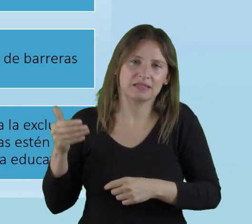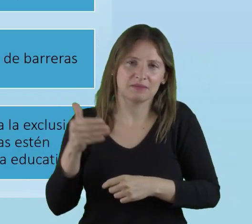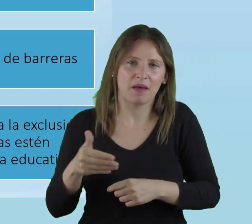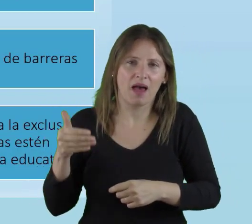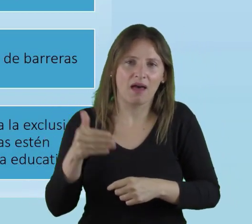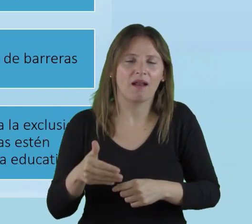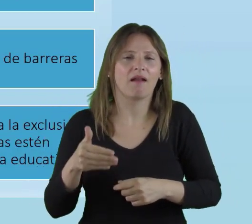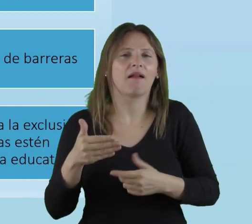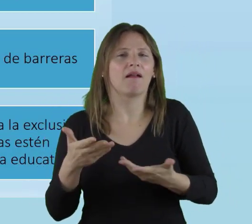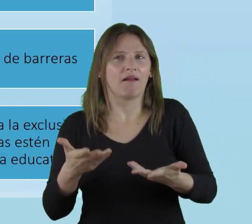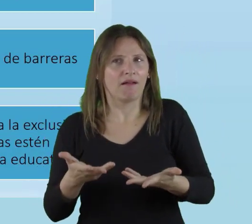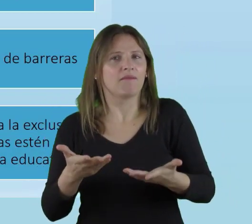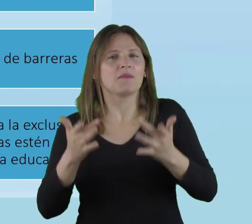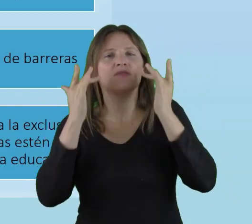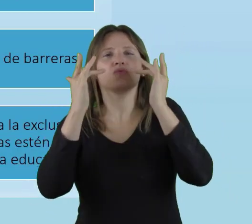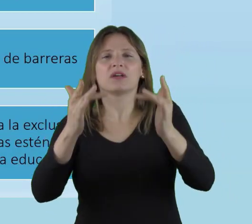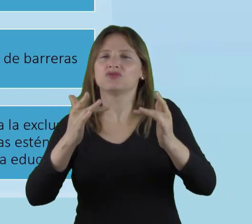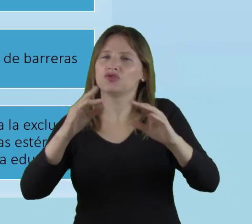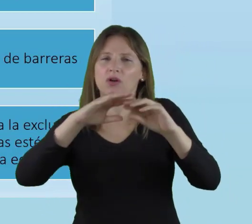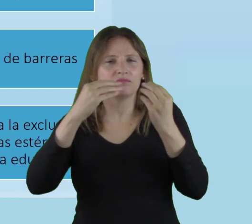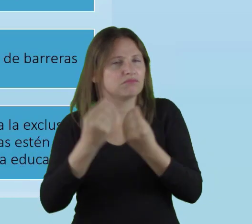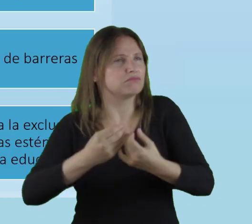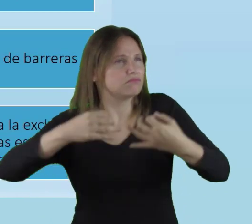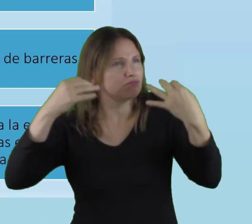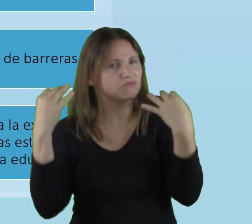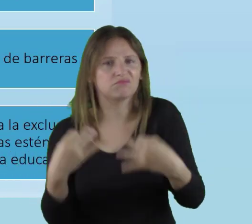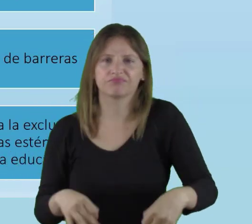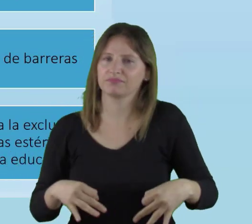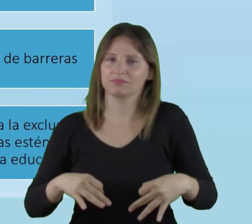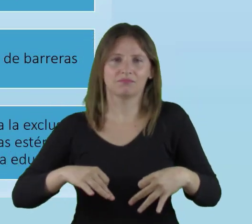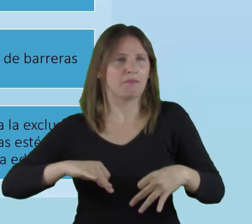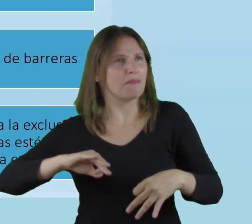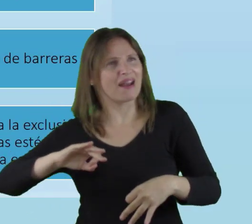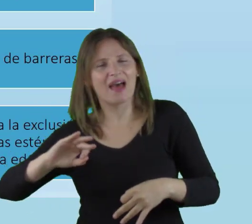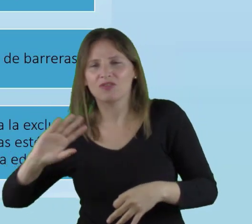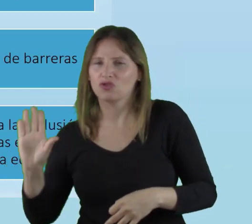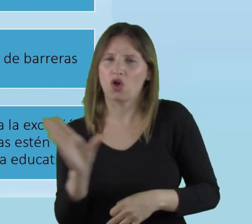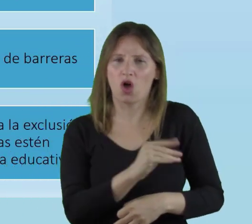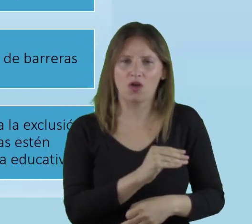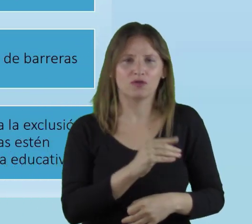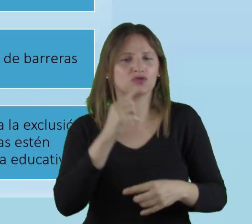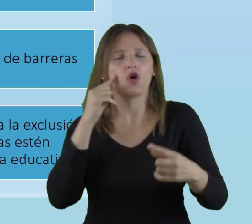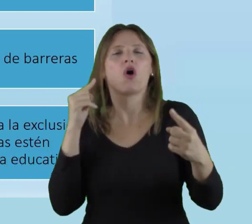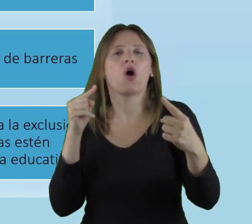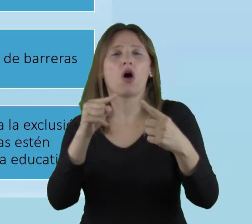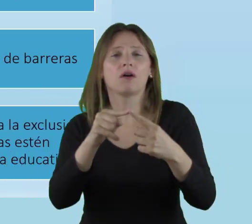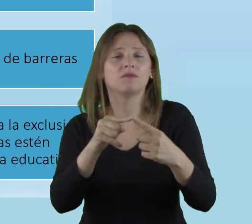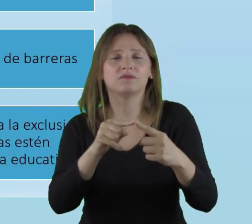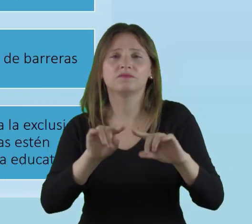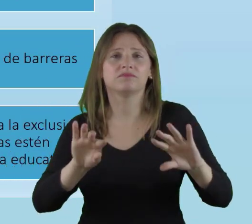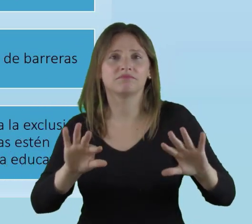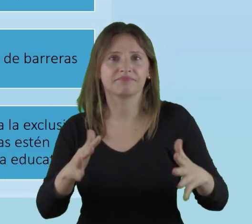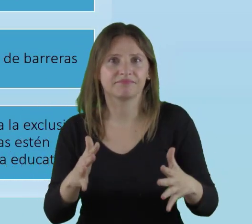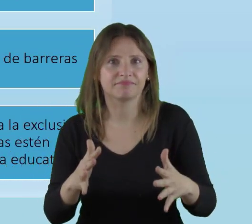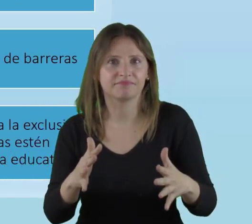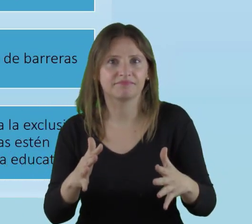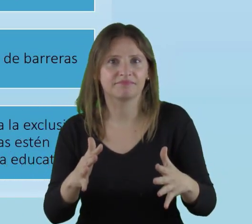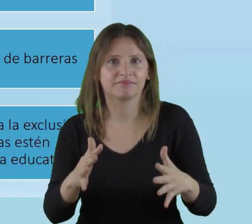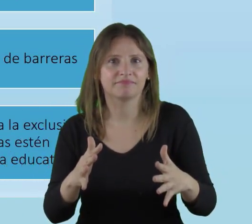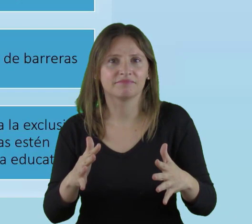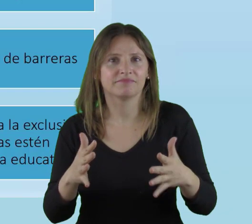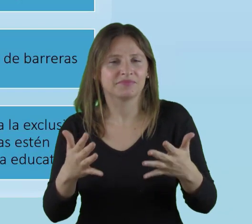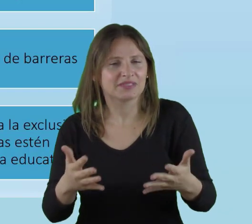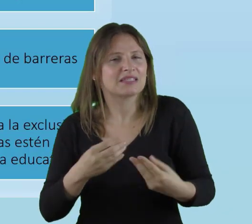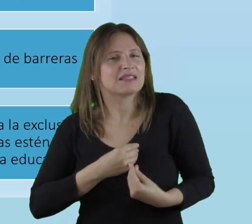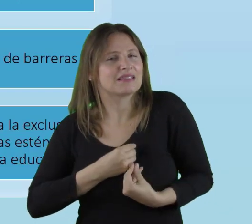participen en una educación plena que llegue a todos con el propósito de